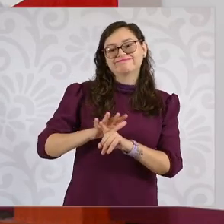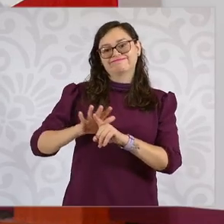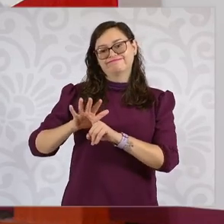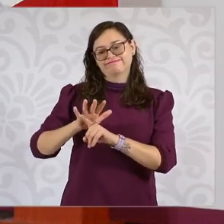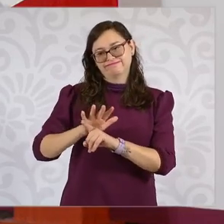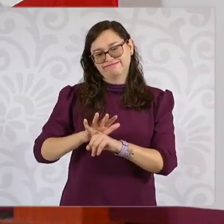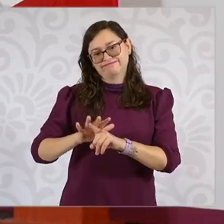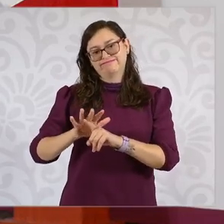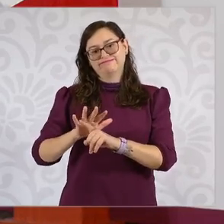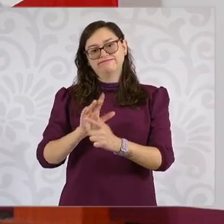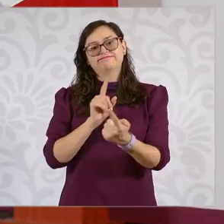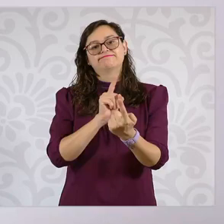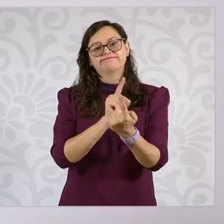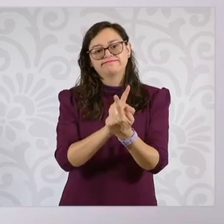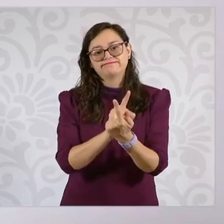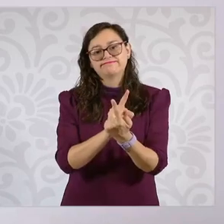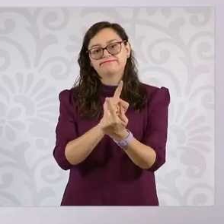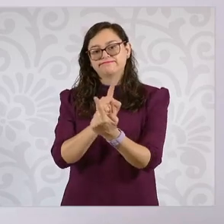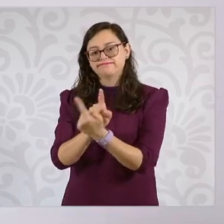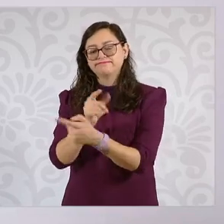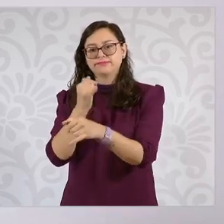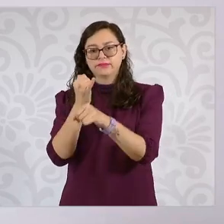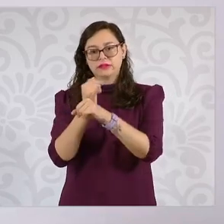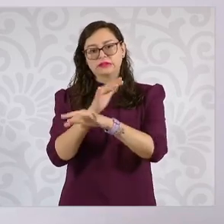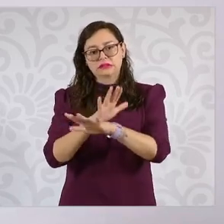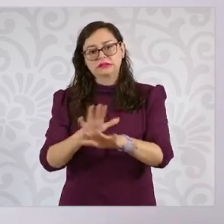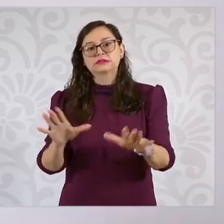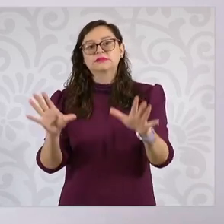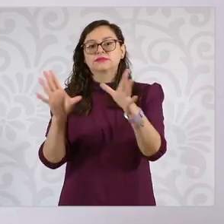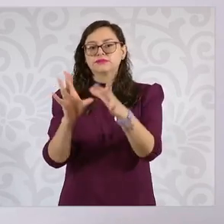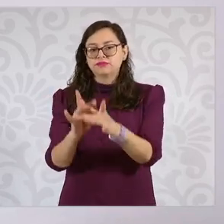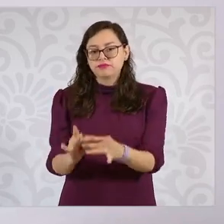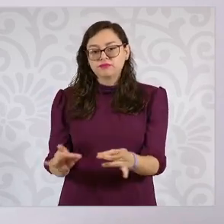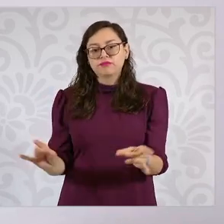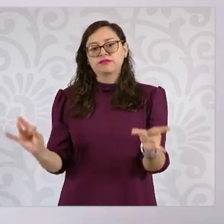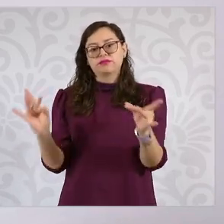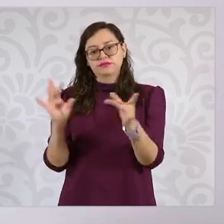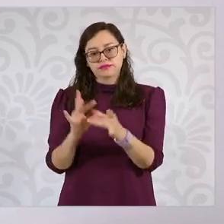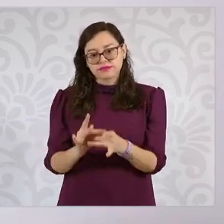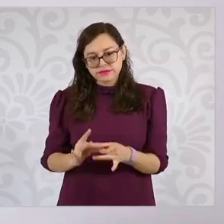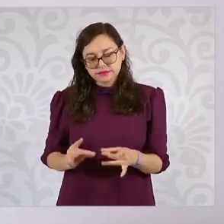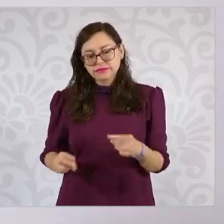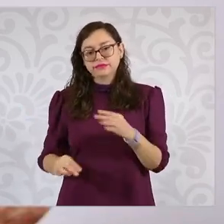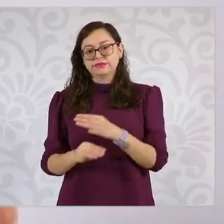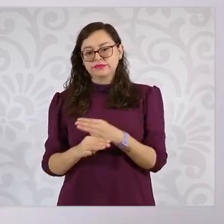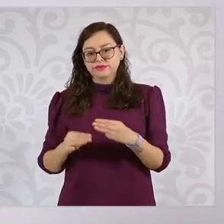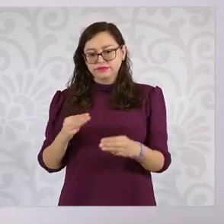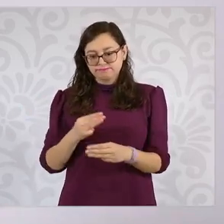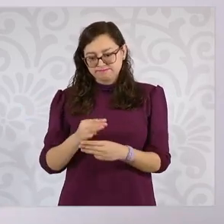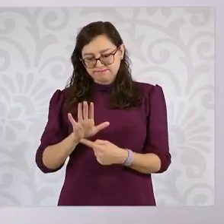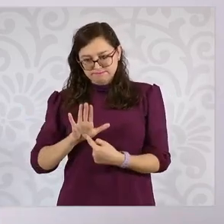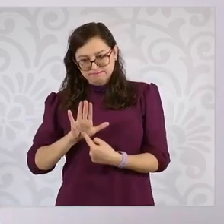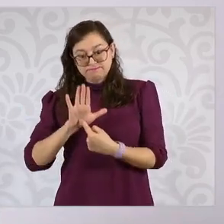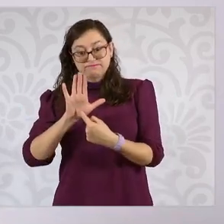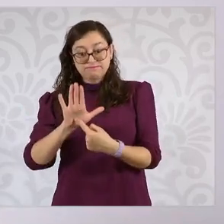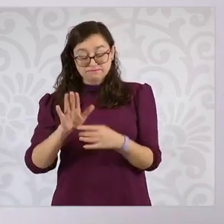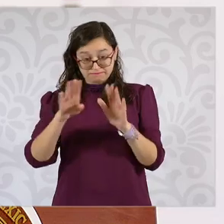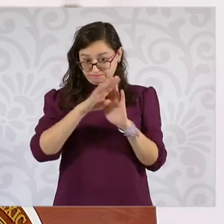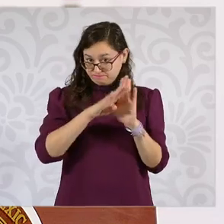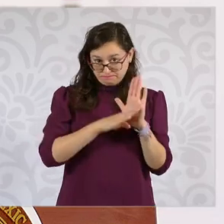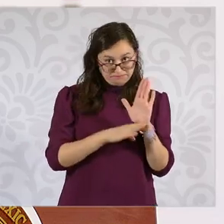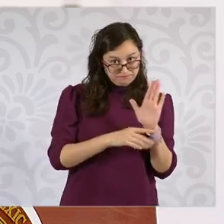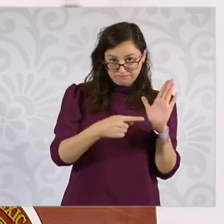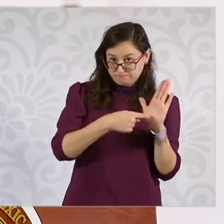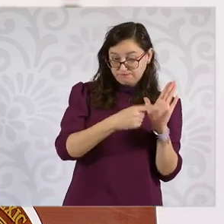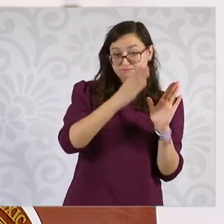autoridad y darles información, generar material también para ellos, para decirles que no, pero decirles que sí